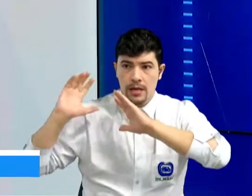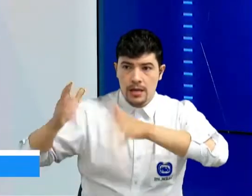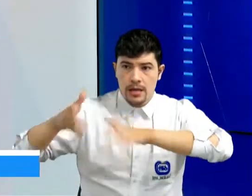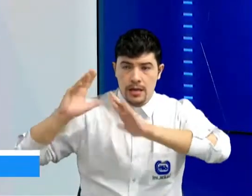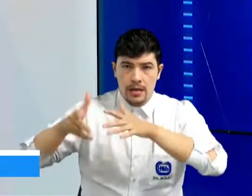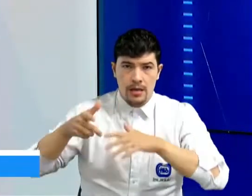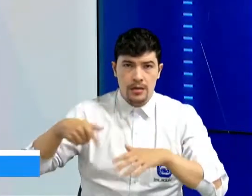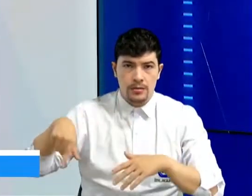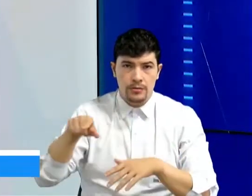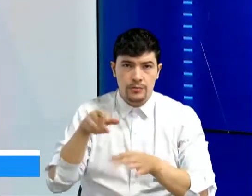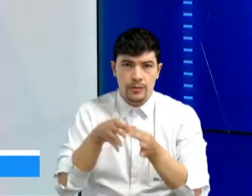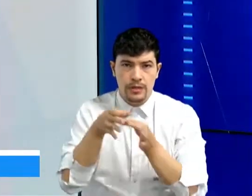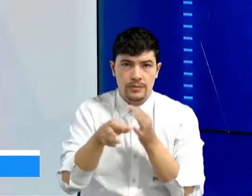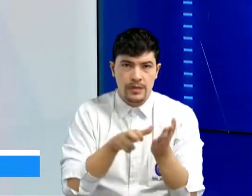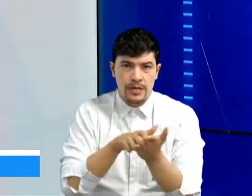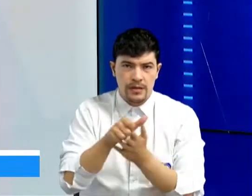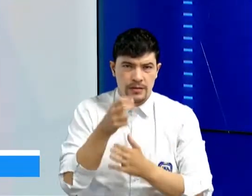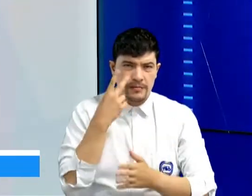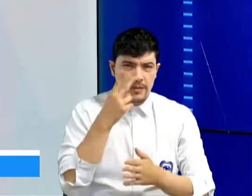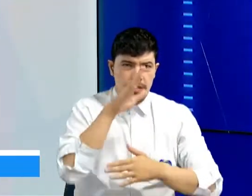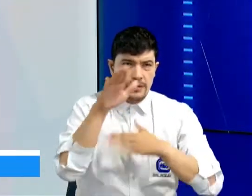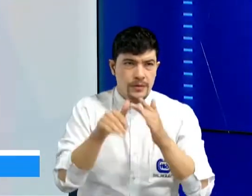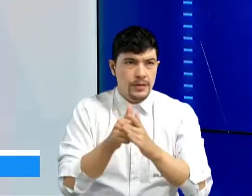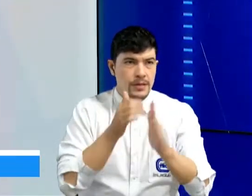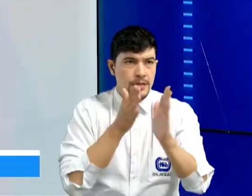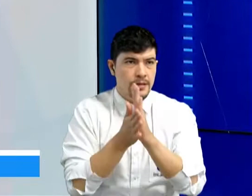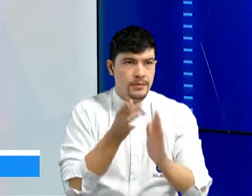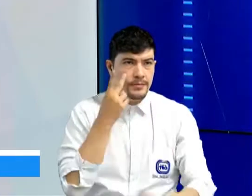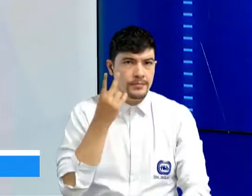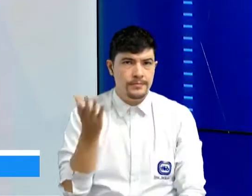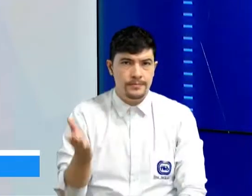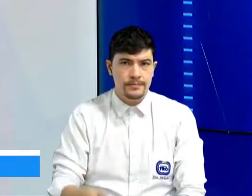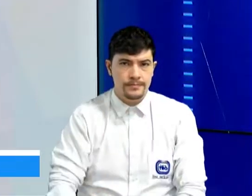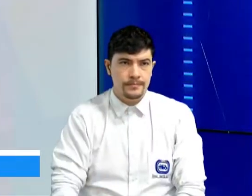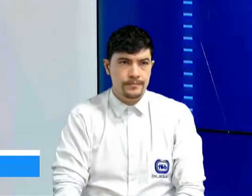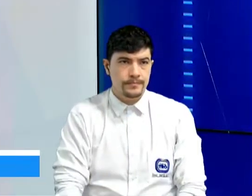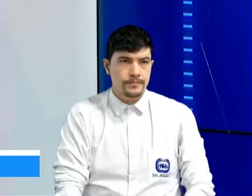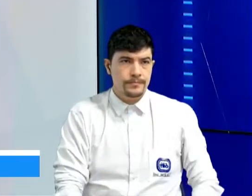los gironeses. Vamos a escuchar qué es lo que ellos dicen al respecto.